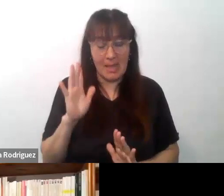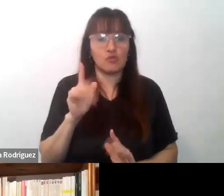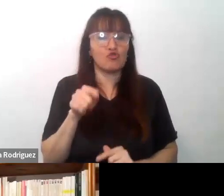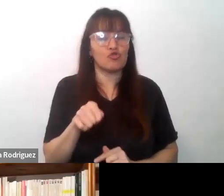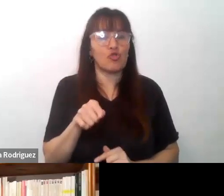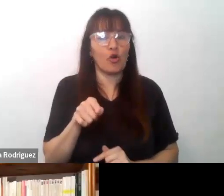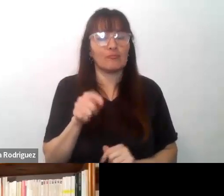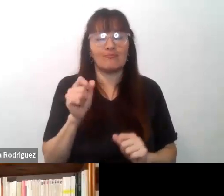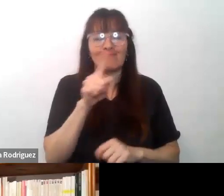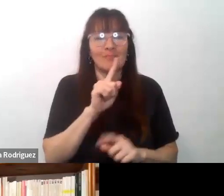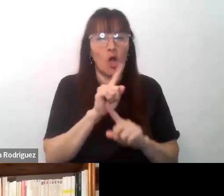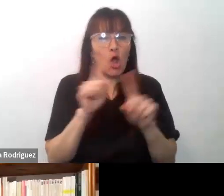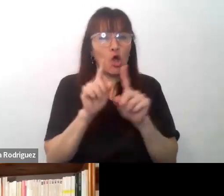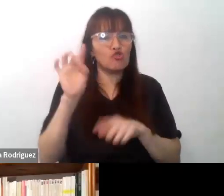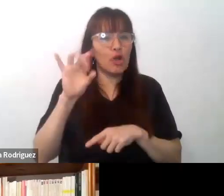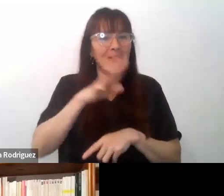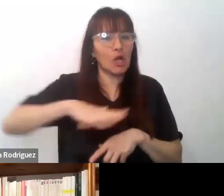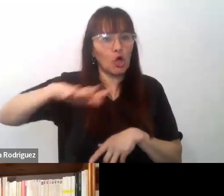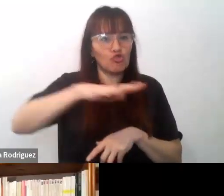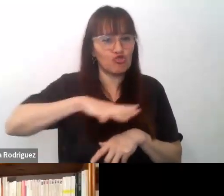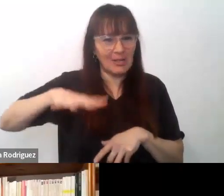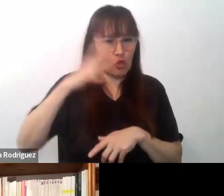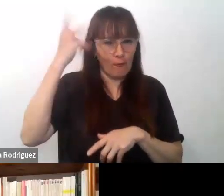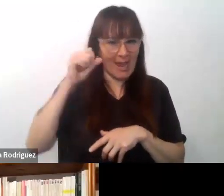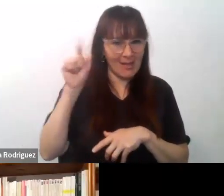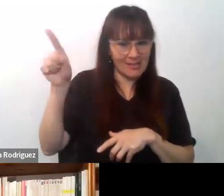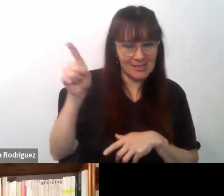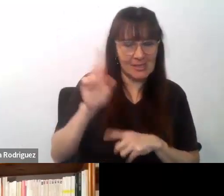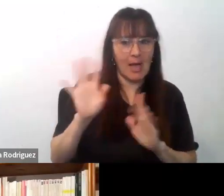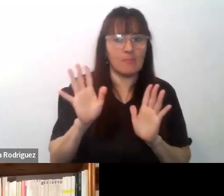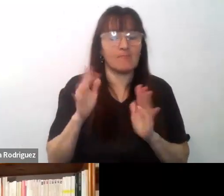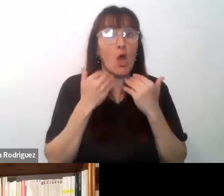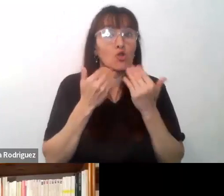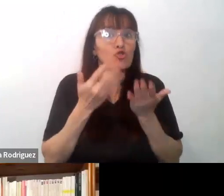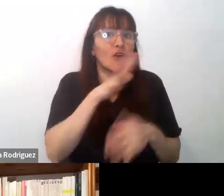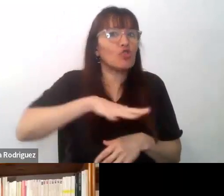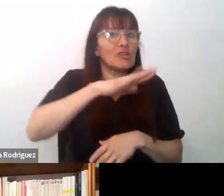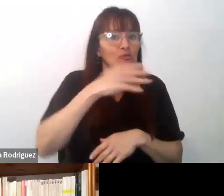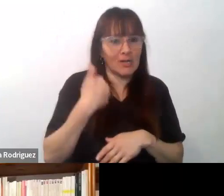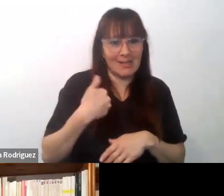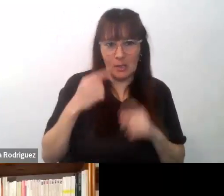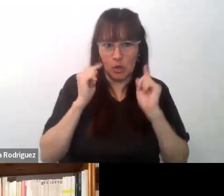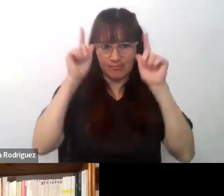hablo solo del contexto francés hablo del contexto francés perdón no conozco el contexto argentino